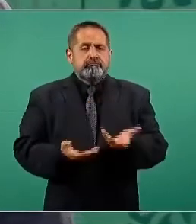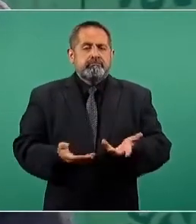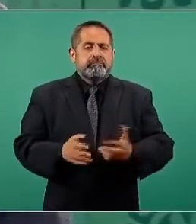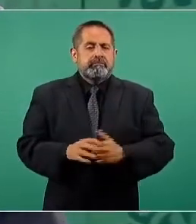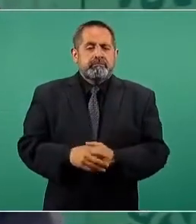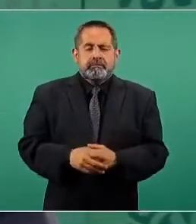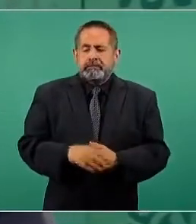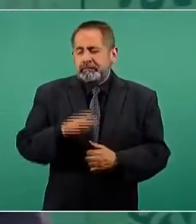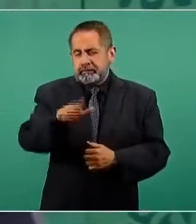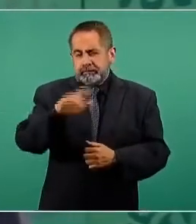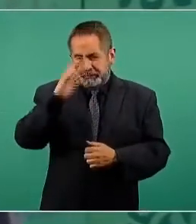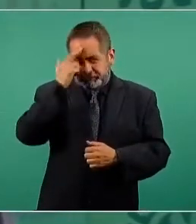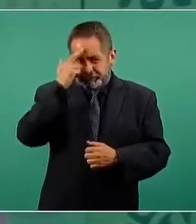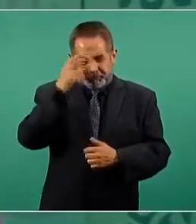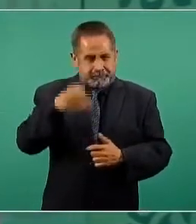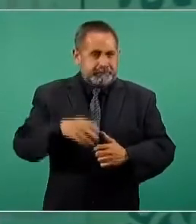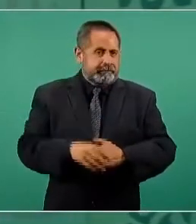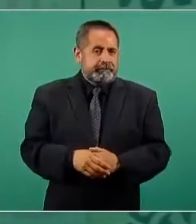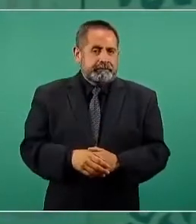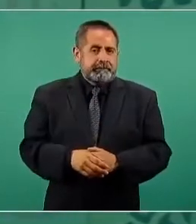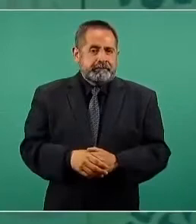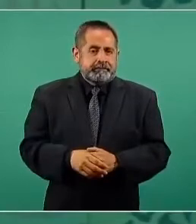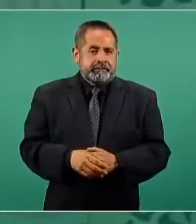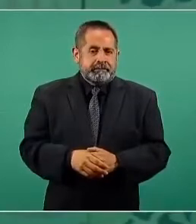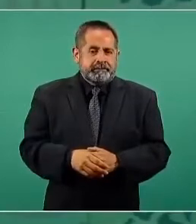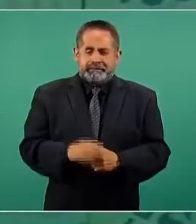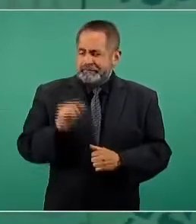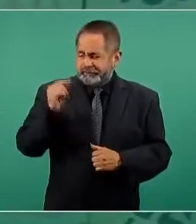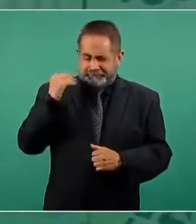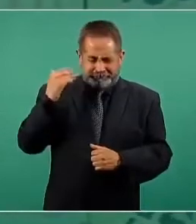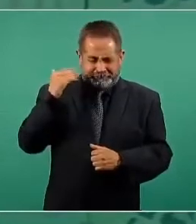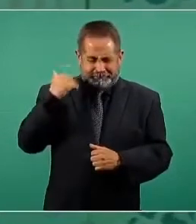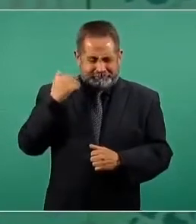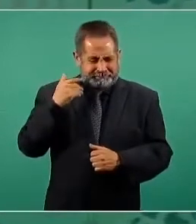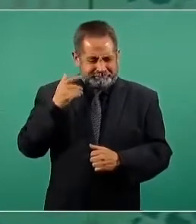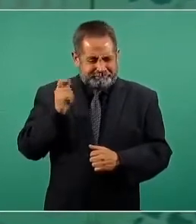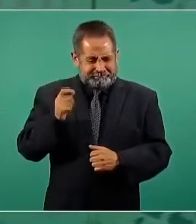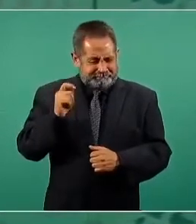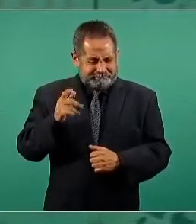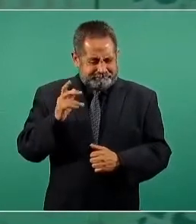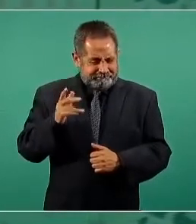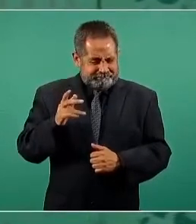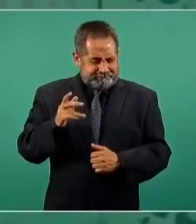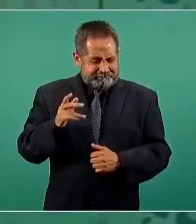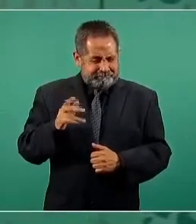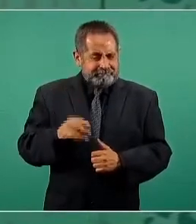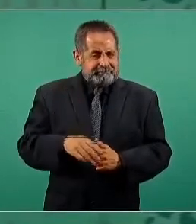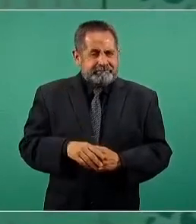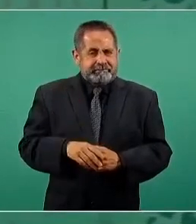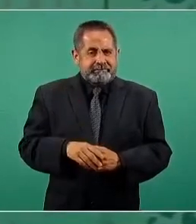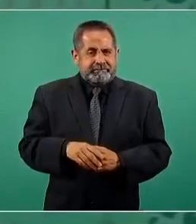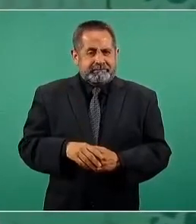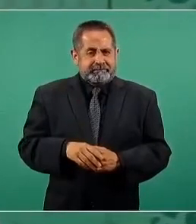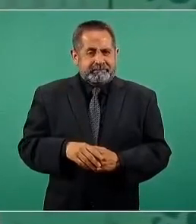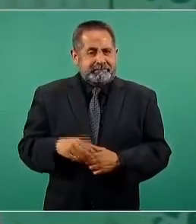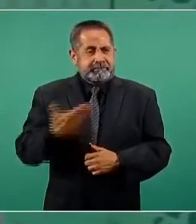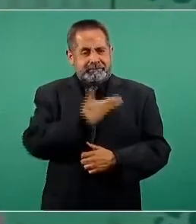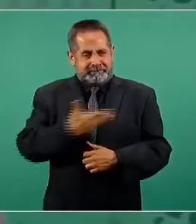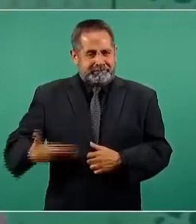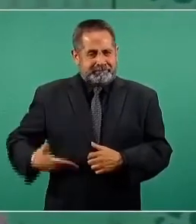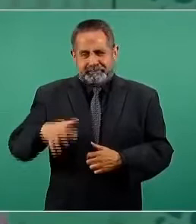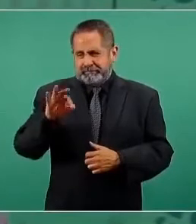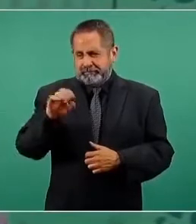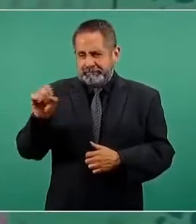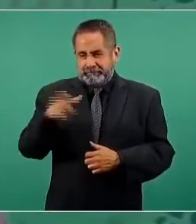Yo recuerdo que apenas pasó la elección del presidente Fox,